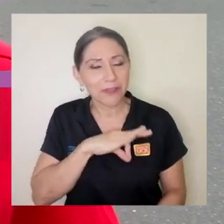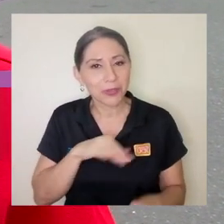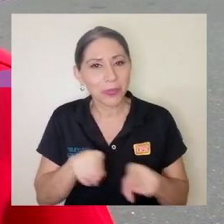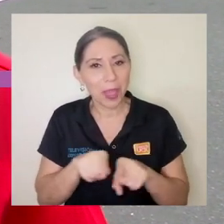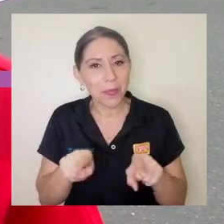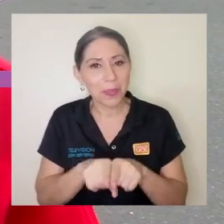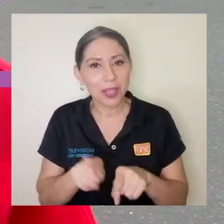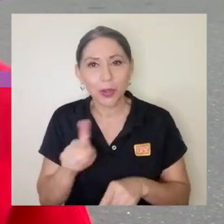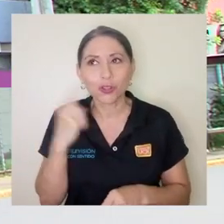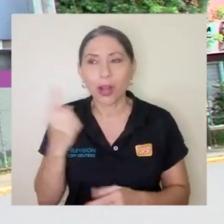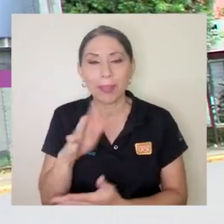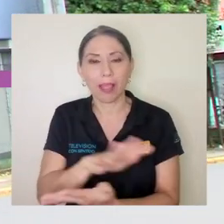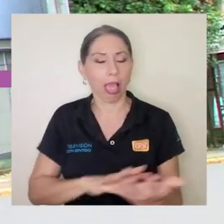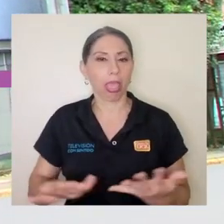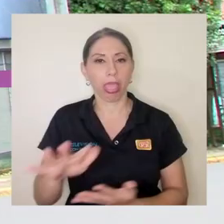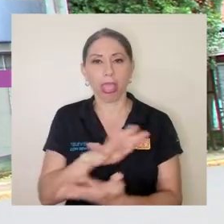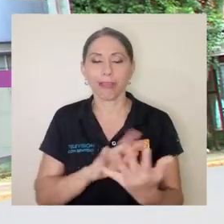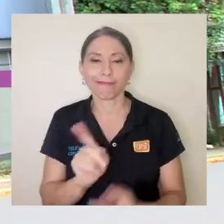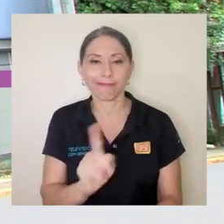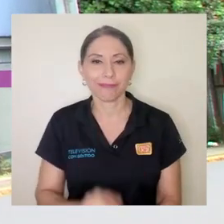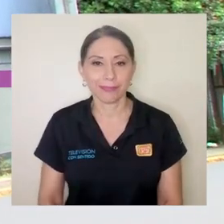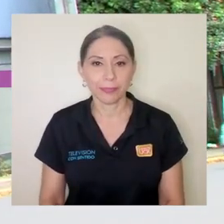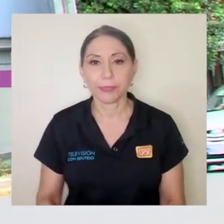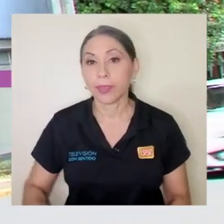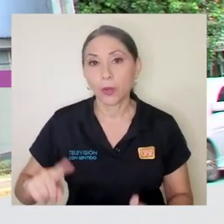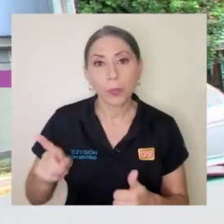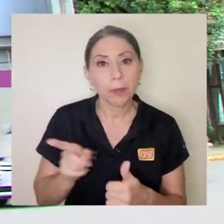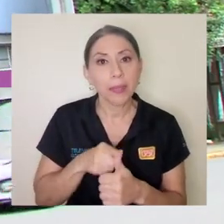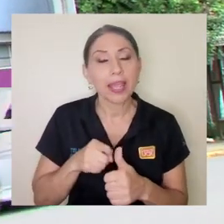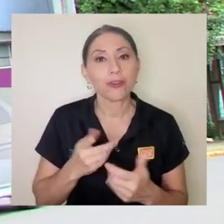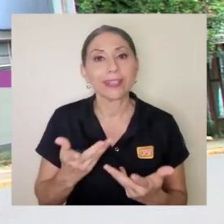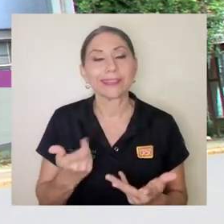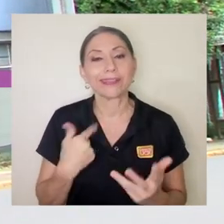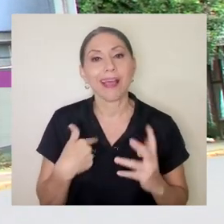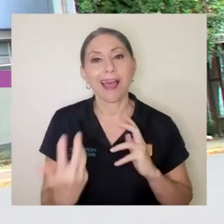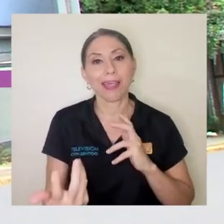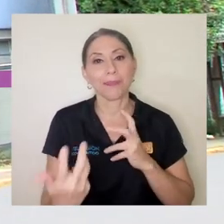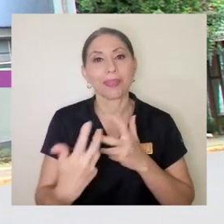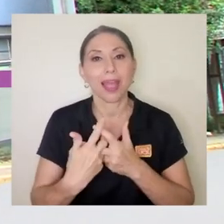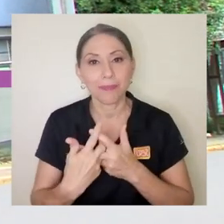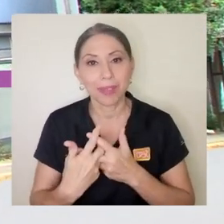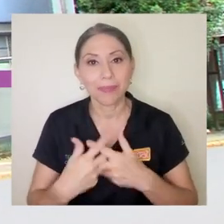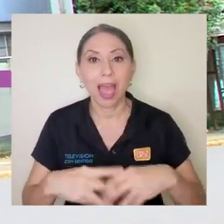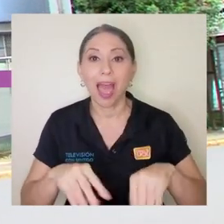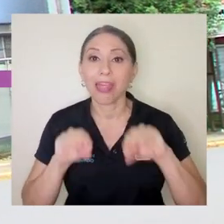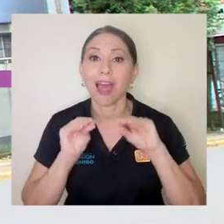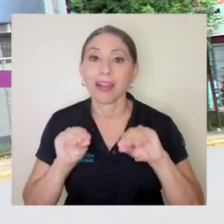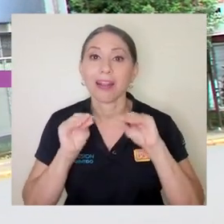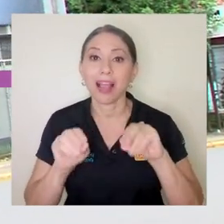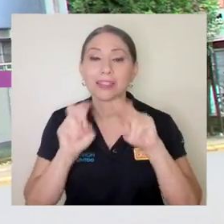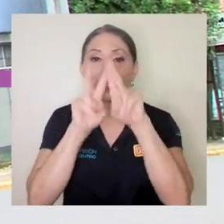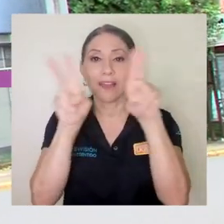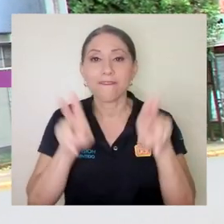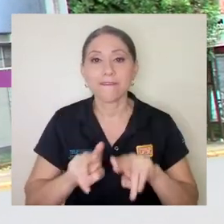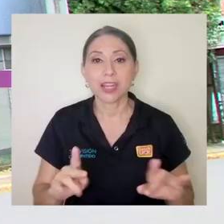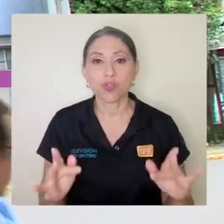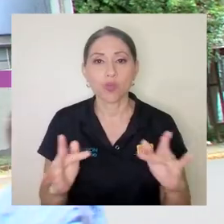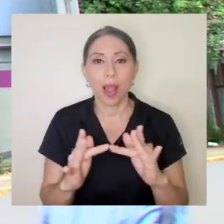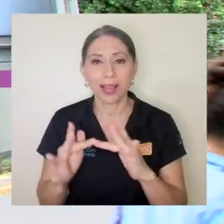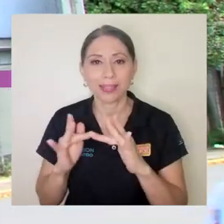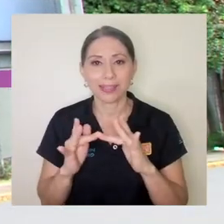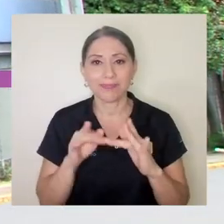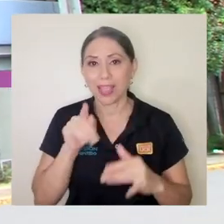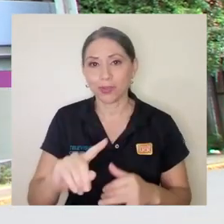no solamente caos verdad lo primero es adaptarme a dar clases virtuales eso ha sido digamos como lo primero y mi